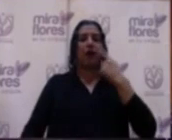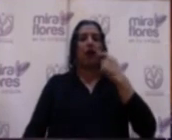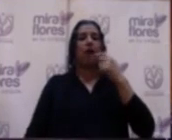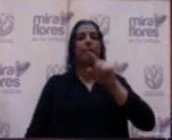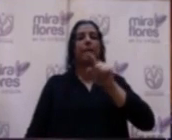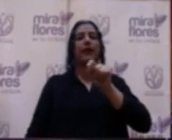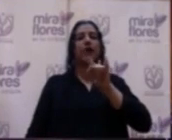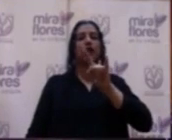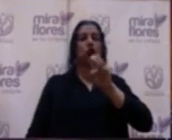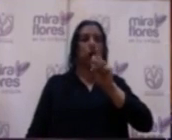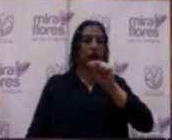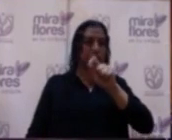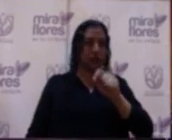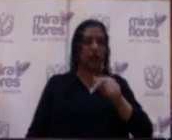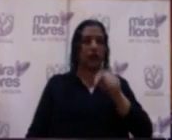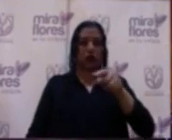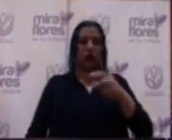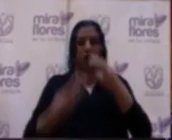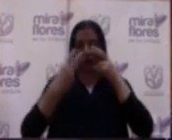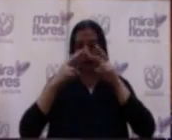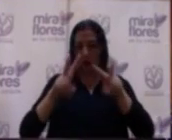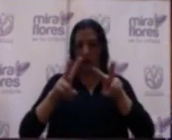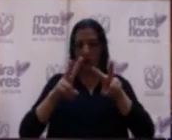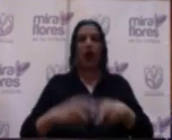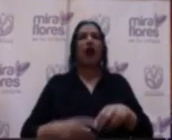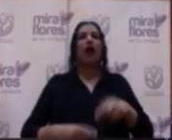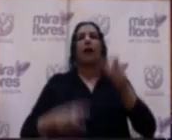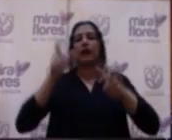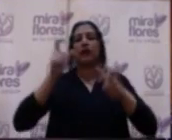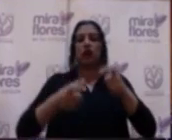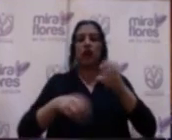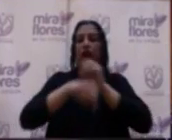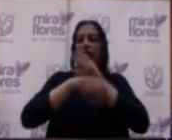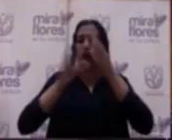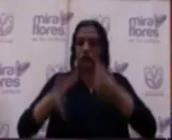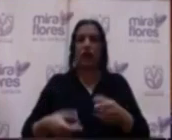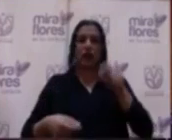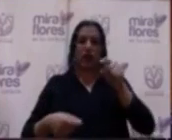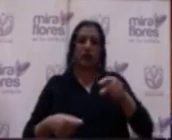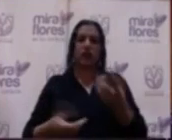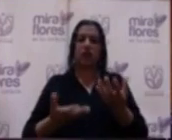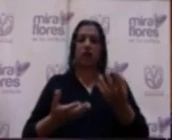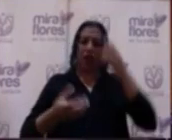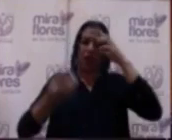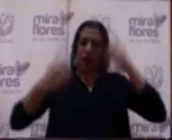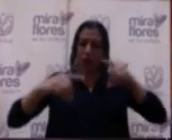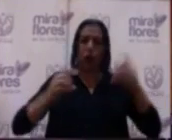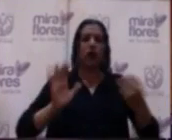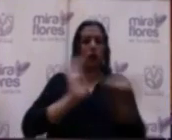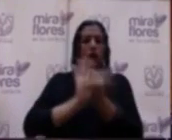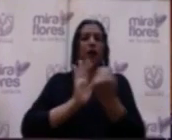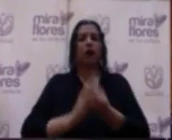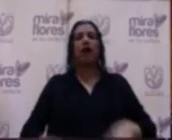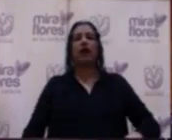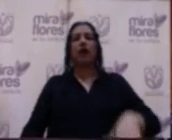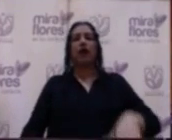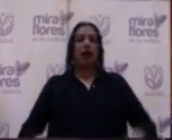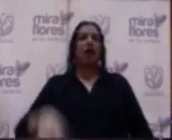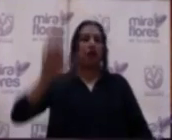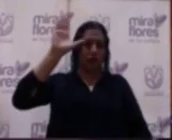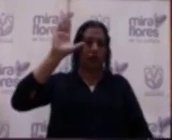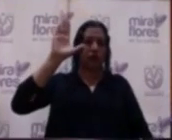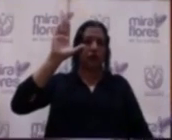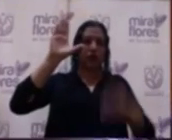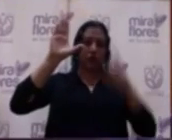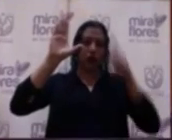y que ustedes han podido ver y discutir. Aquellos miembros del Consejo que estén a favor de aprobar este informe, Silvanza Especial Nacional de